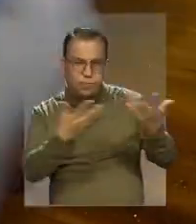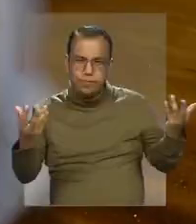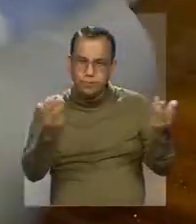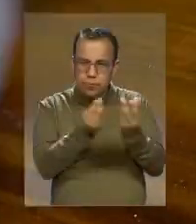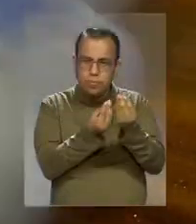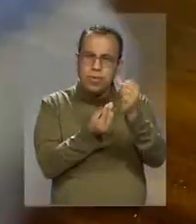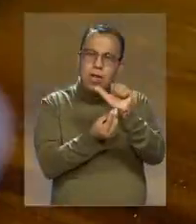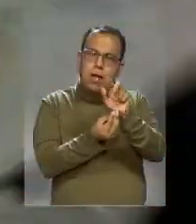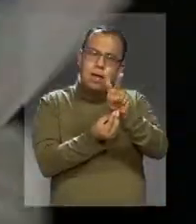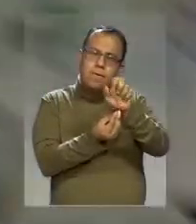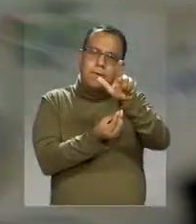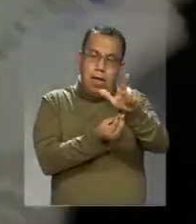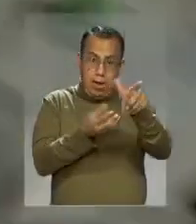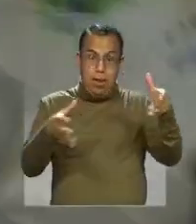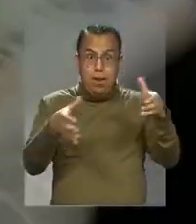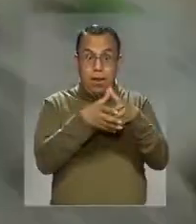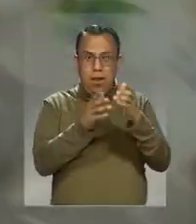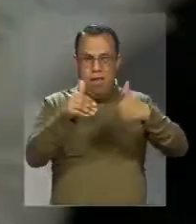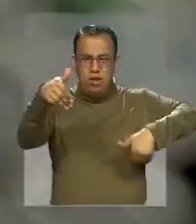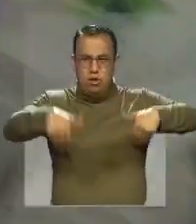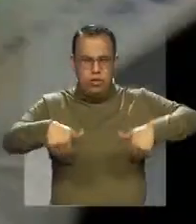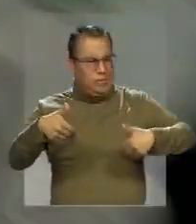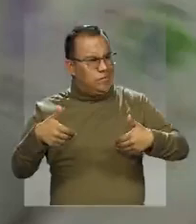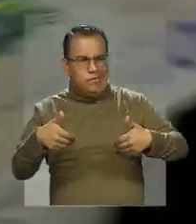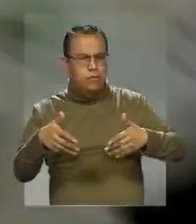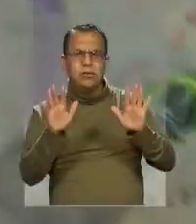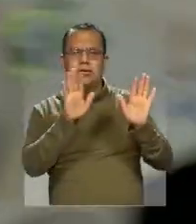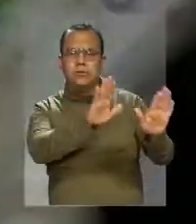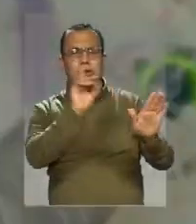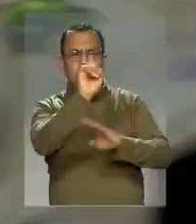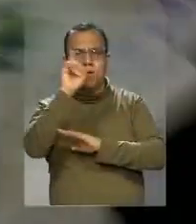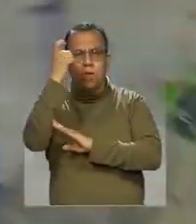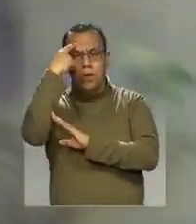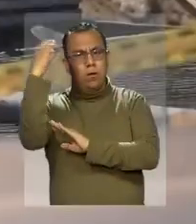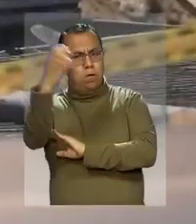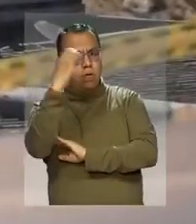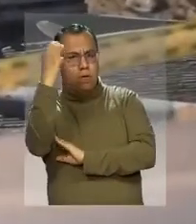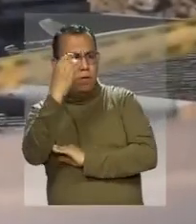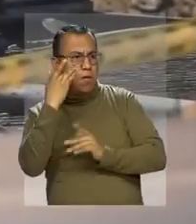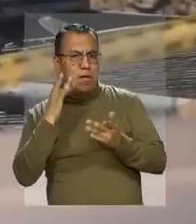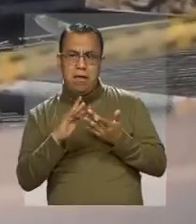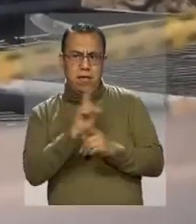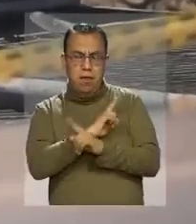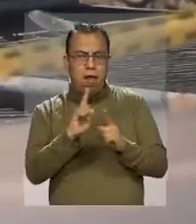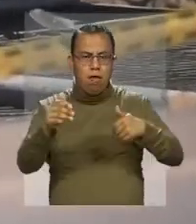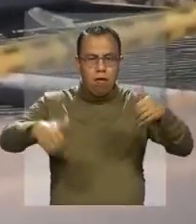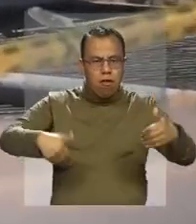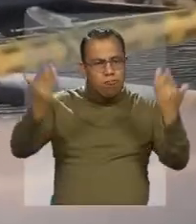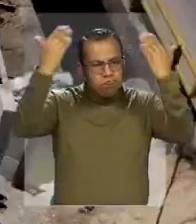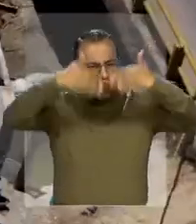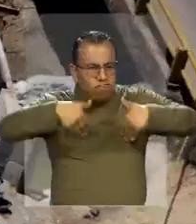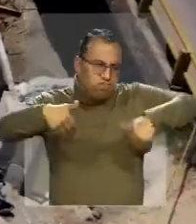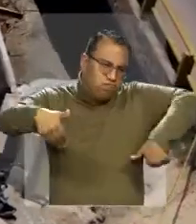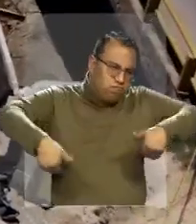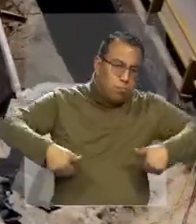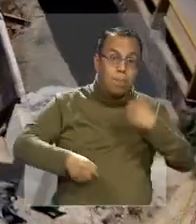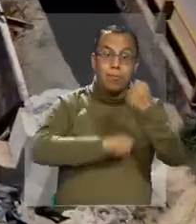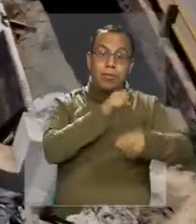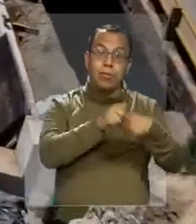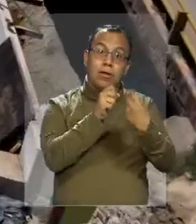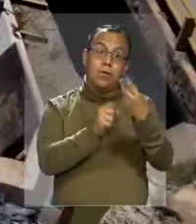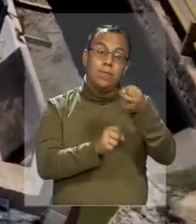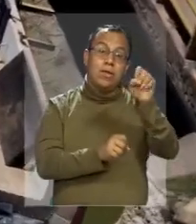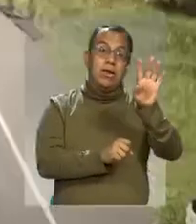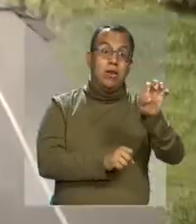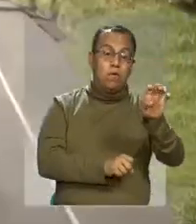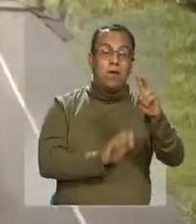Grupo Aval y su empresa Corfi Colombiana ha sido considerada por el gobierno colombiano esa de sobornar funcionarios oficiales entre el año 2009